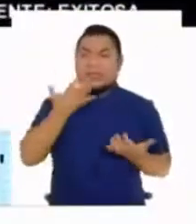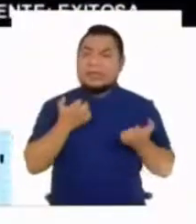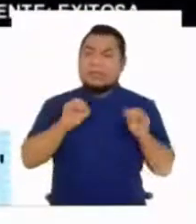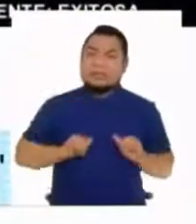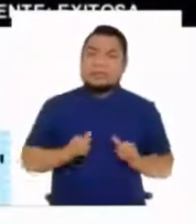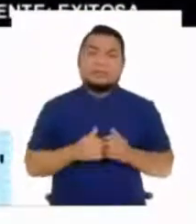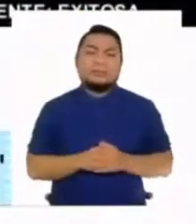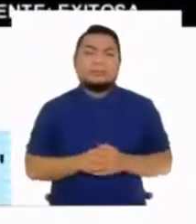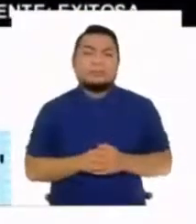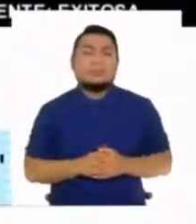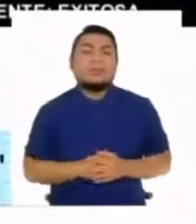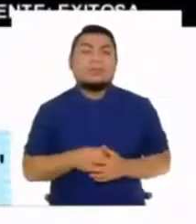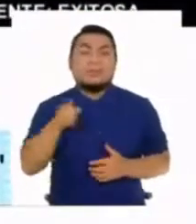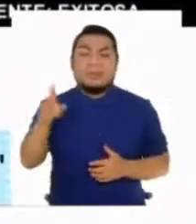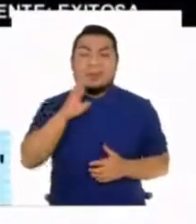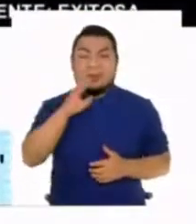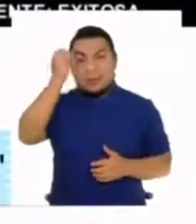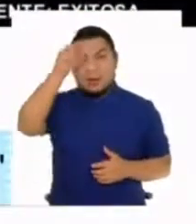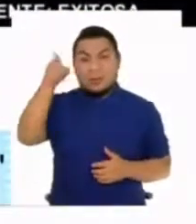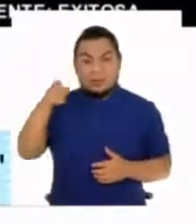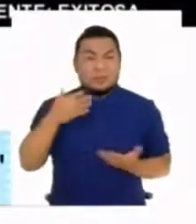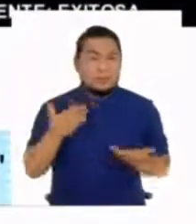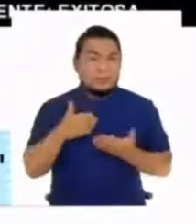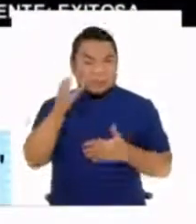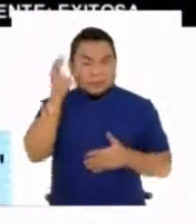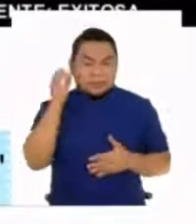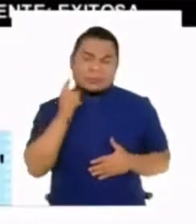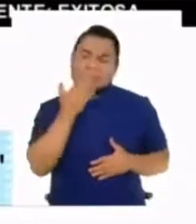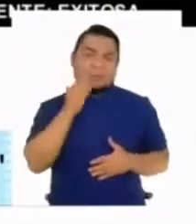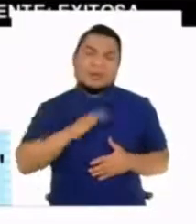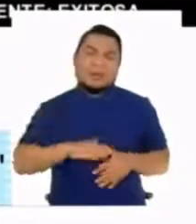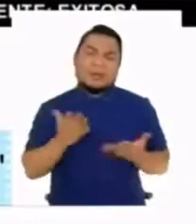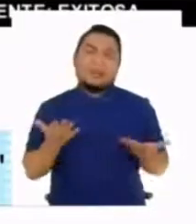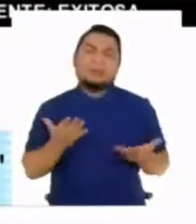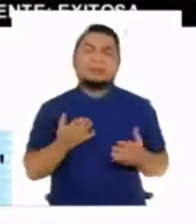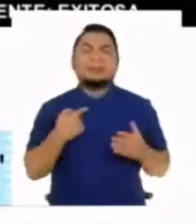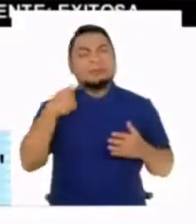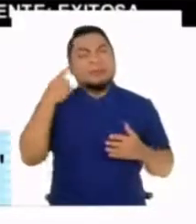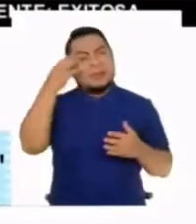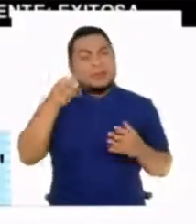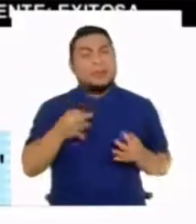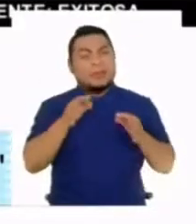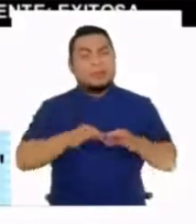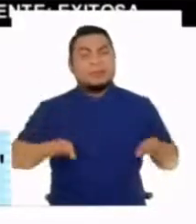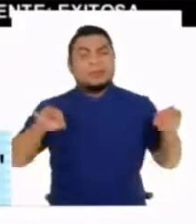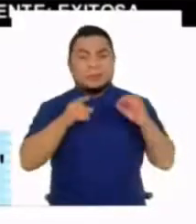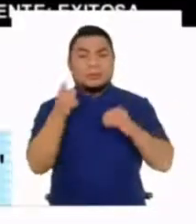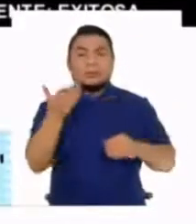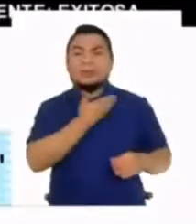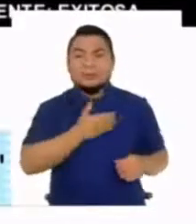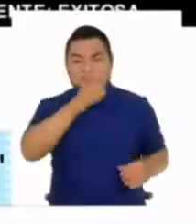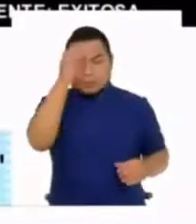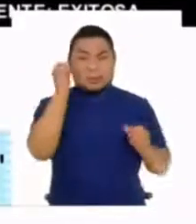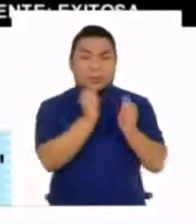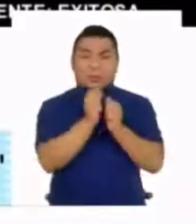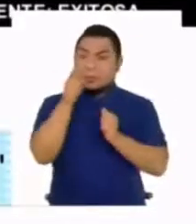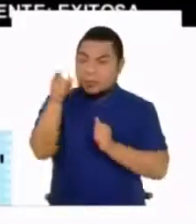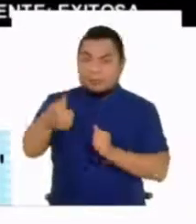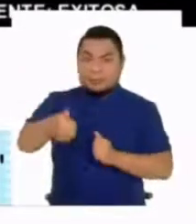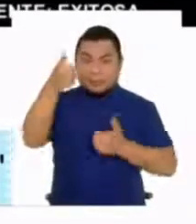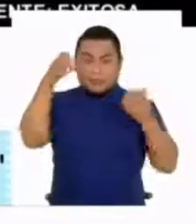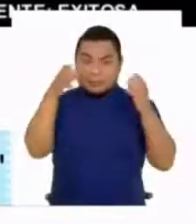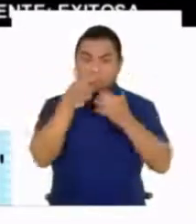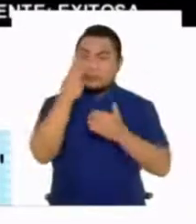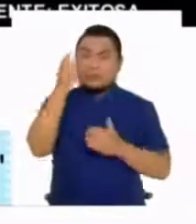una expresión un poco desmesurada. Sería importante el presidente de la República, juntamente con la